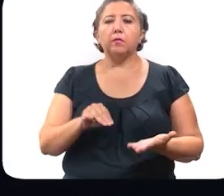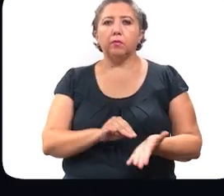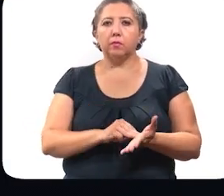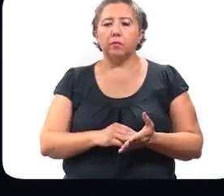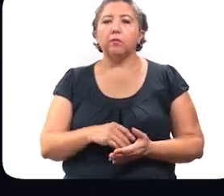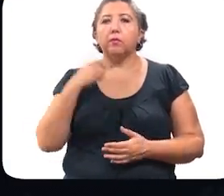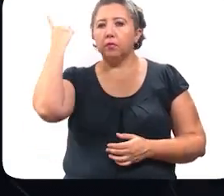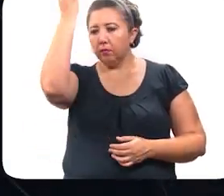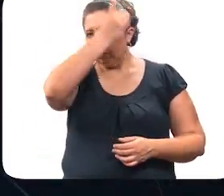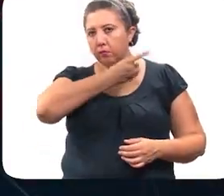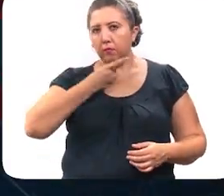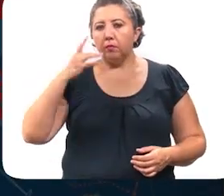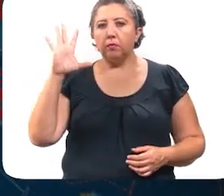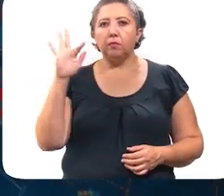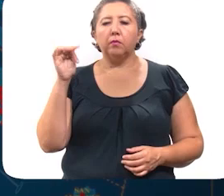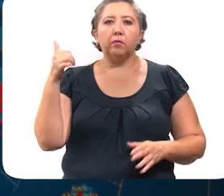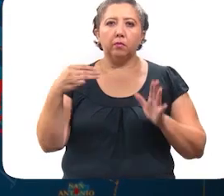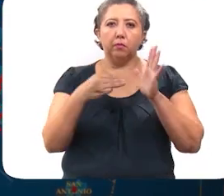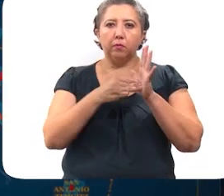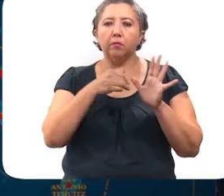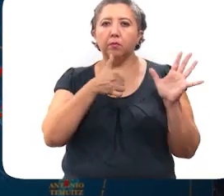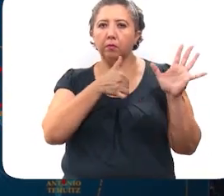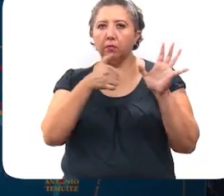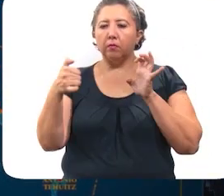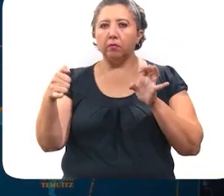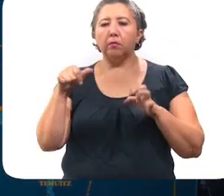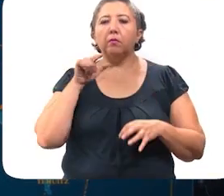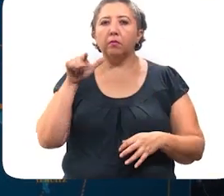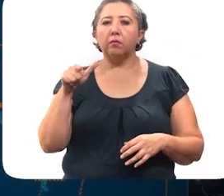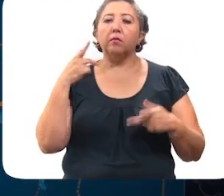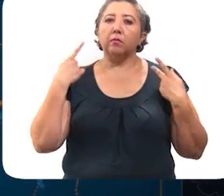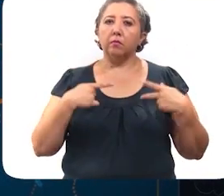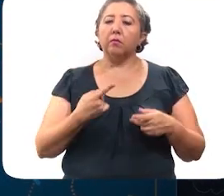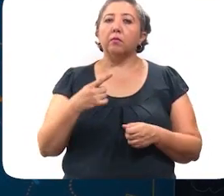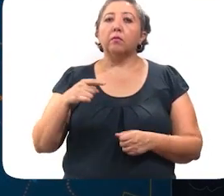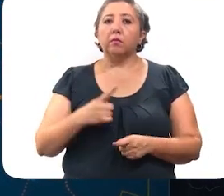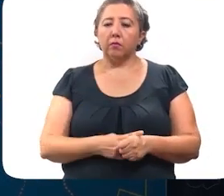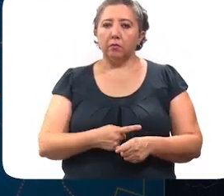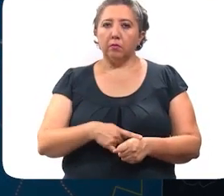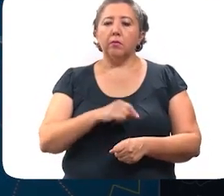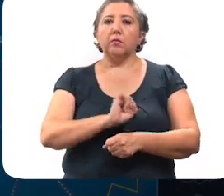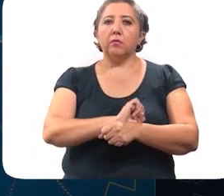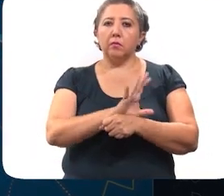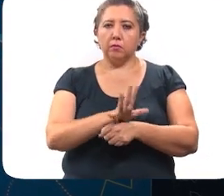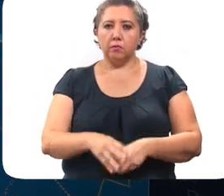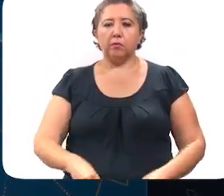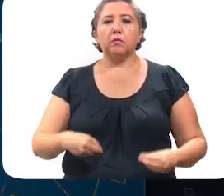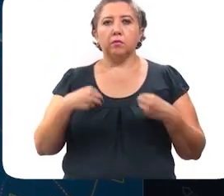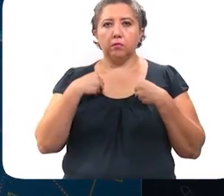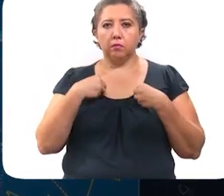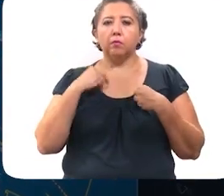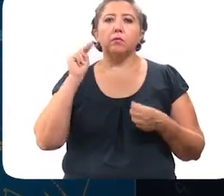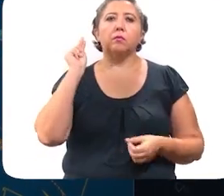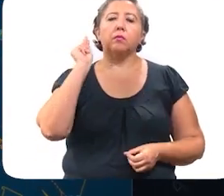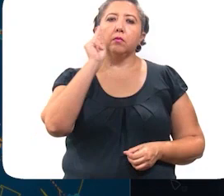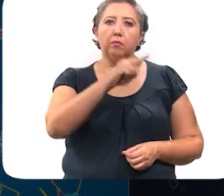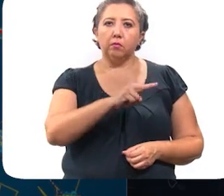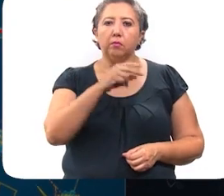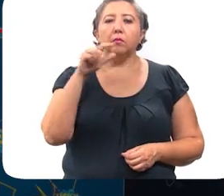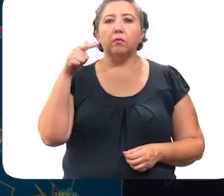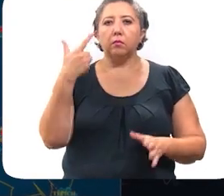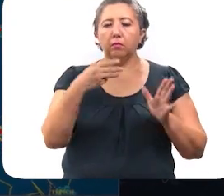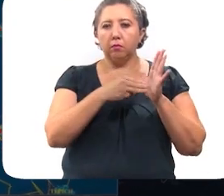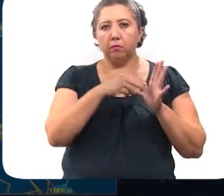en Mérida se han diagnosticado 46.617 personas contagiadas del coronavirus que viven. En la zona norte,